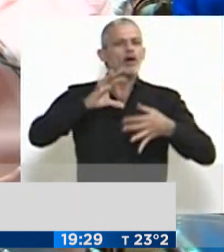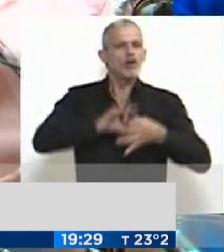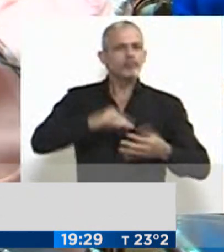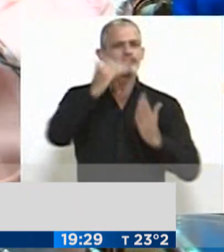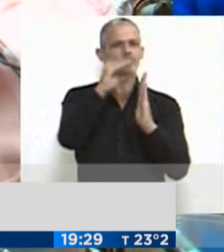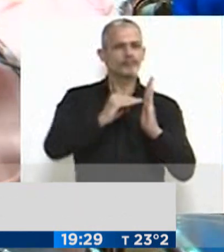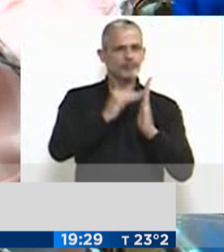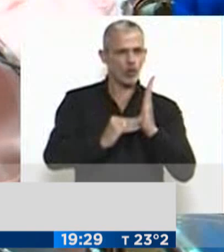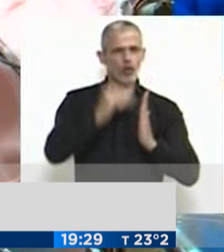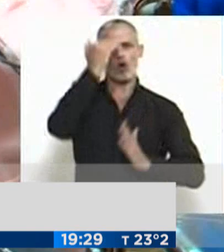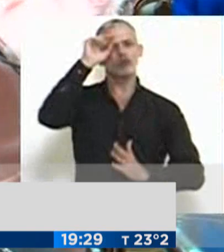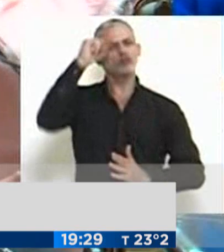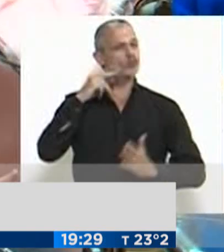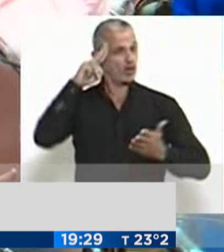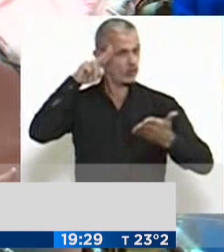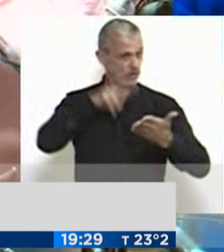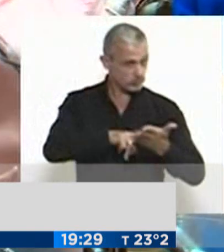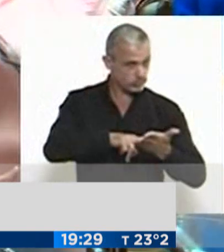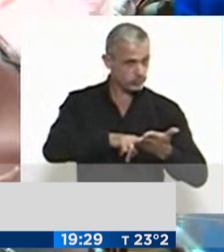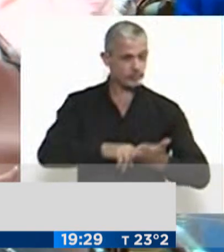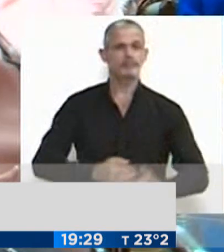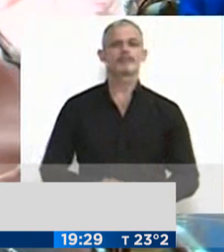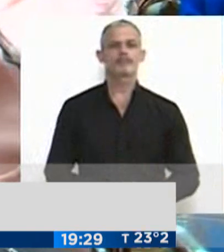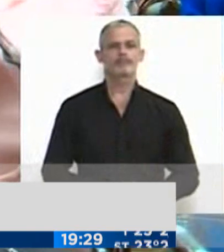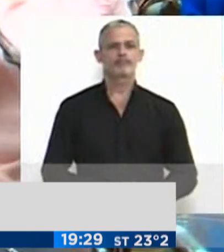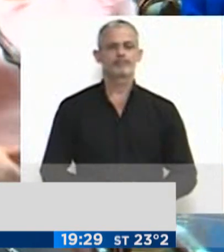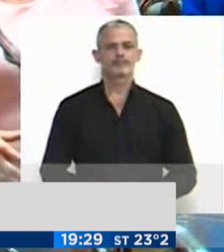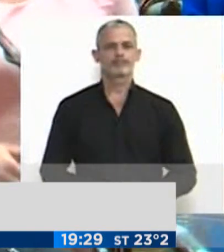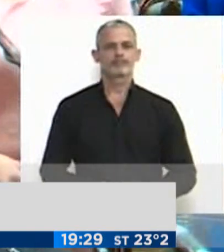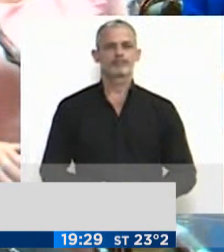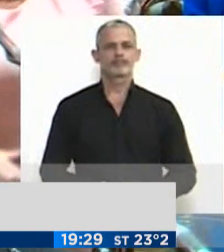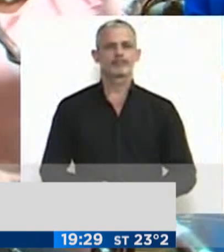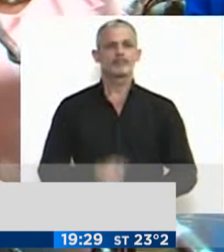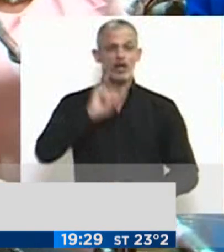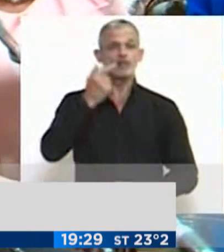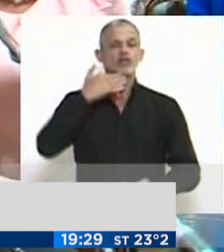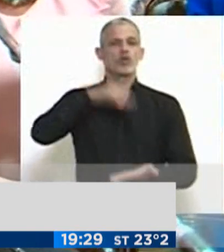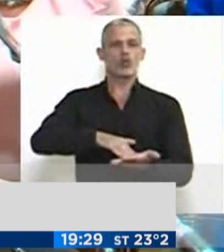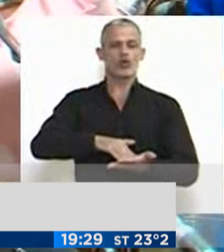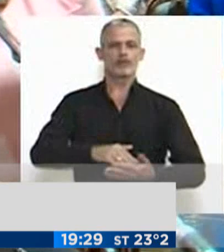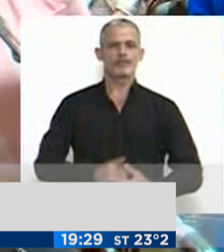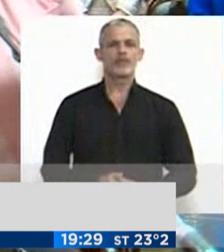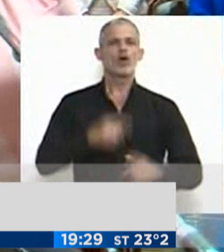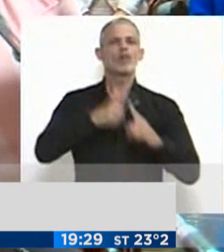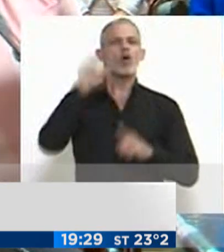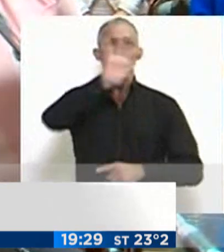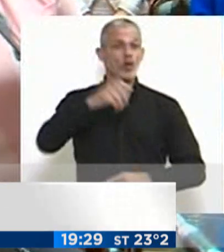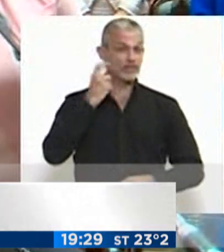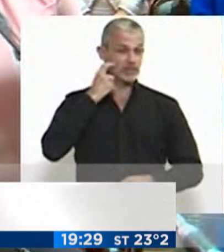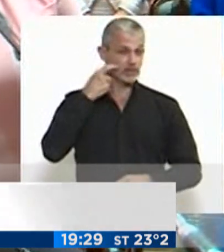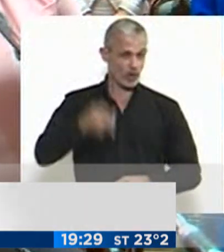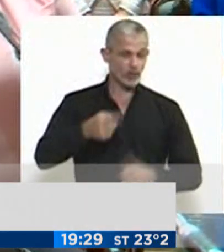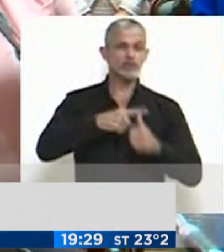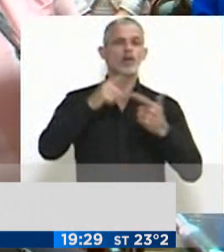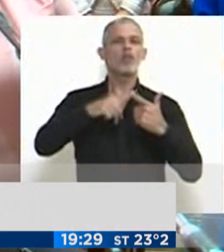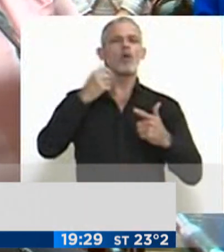de conformidad con lo que prescribe la Constitución Nacional? Sí, juro. Por la provincia de San Luis,